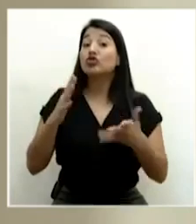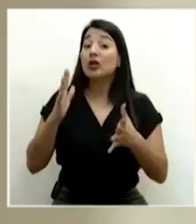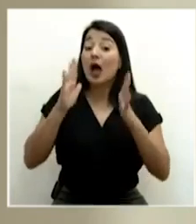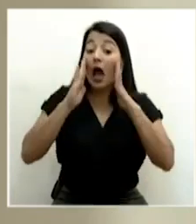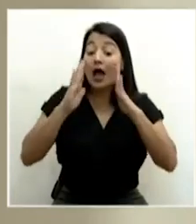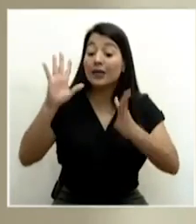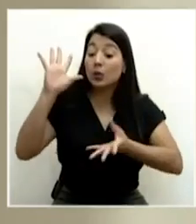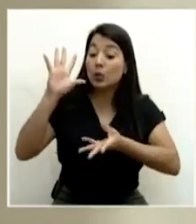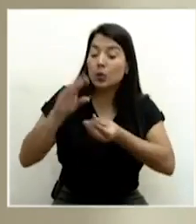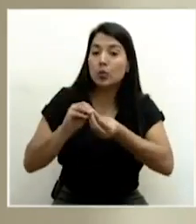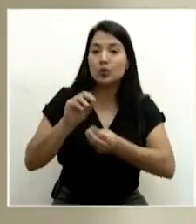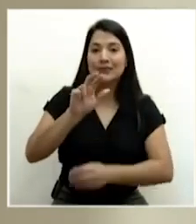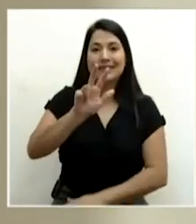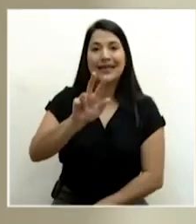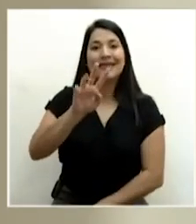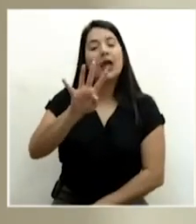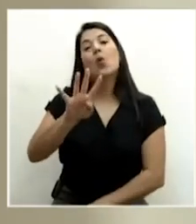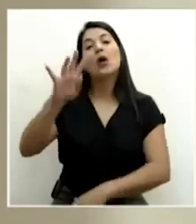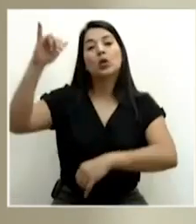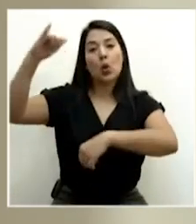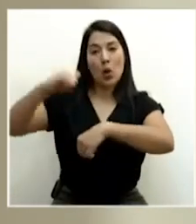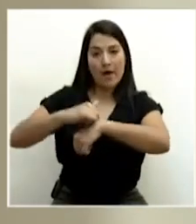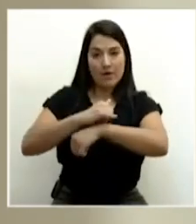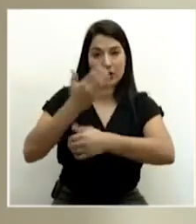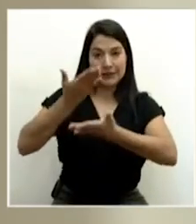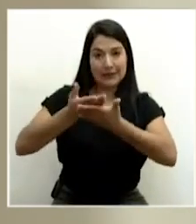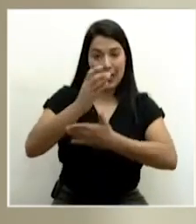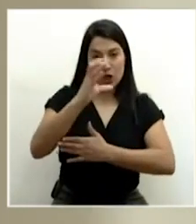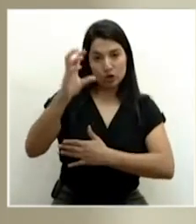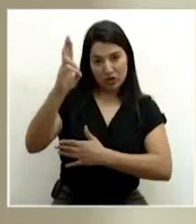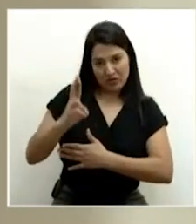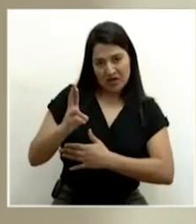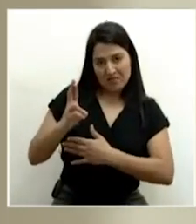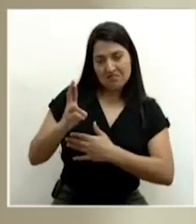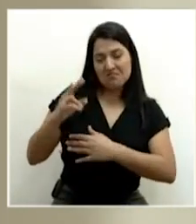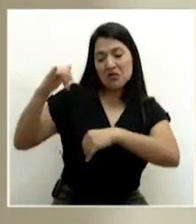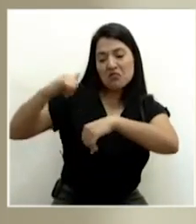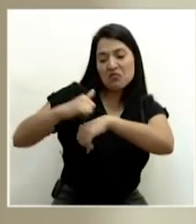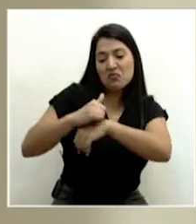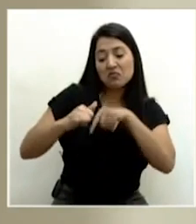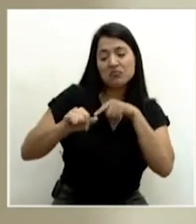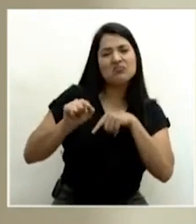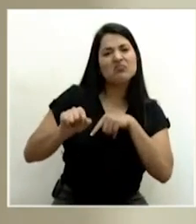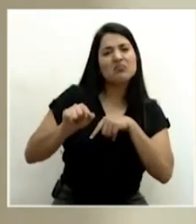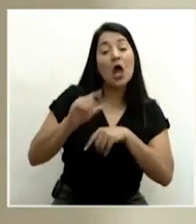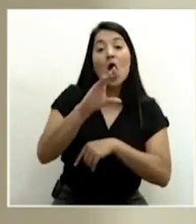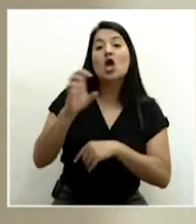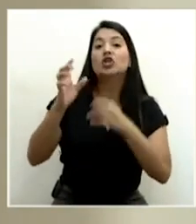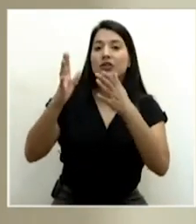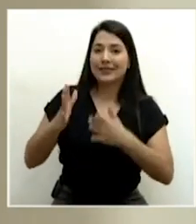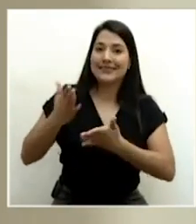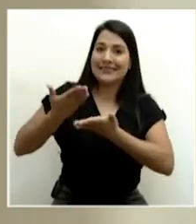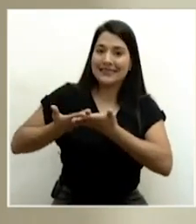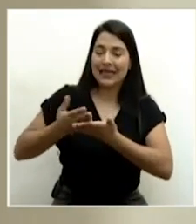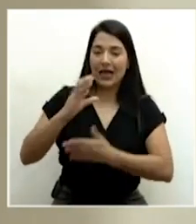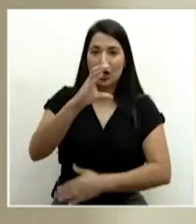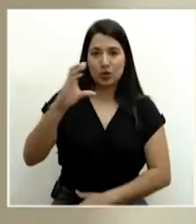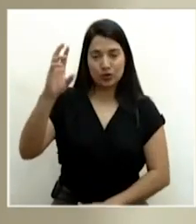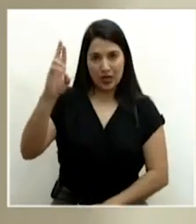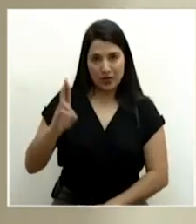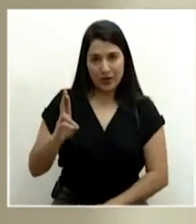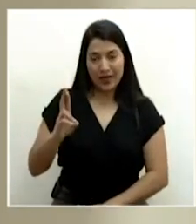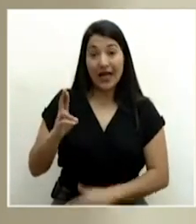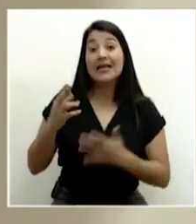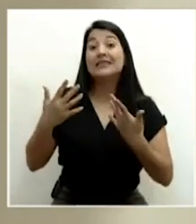vuelos que han llegado al país, principalmente con costarricenses que están regresando a nuestro país. Se han